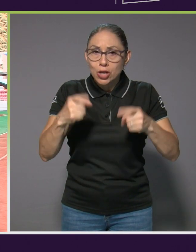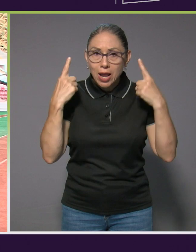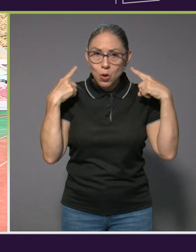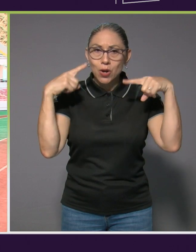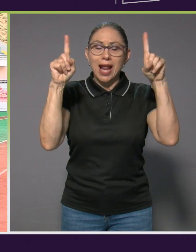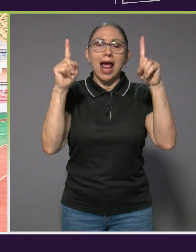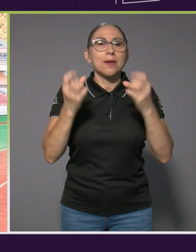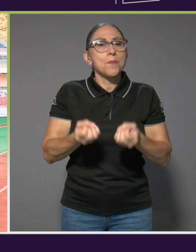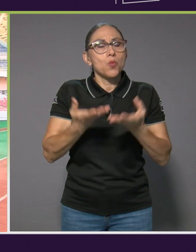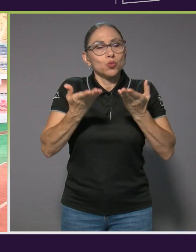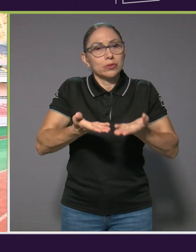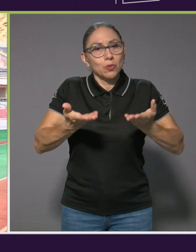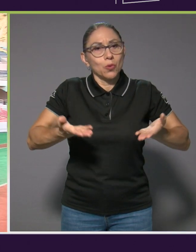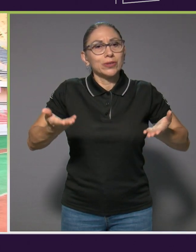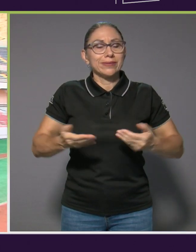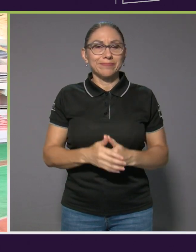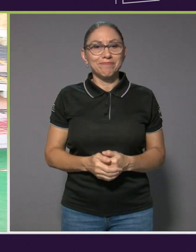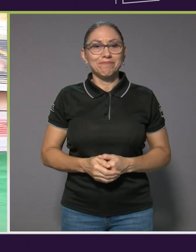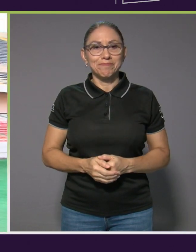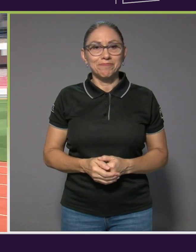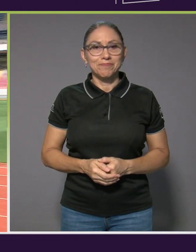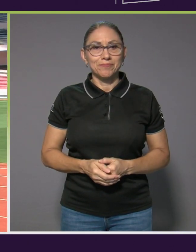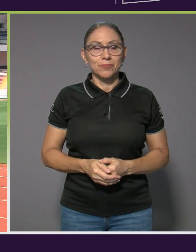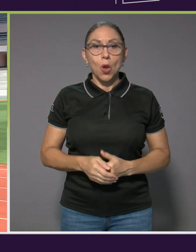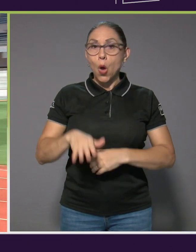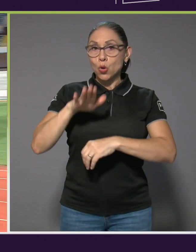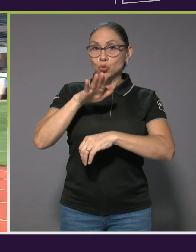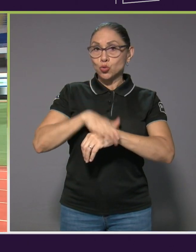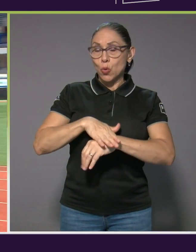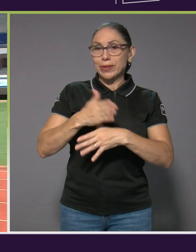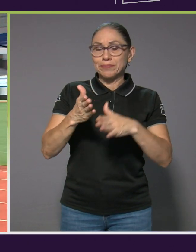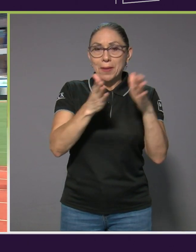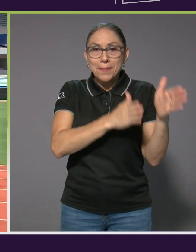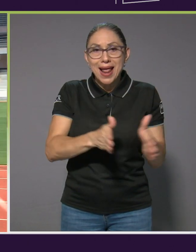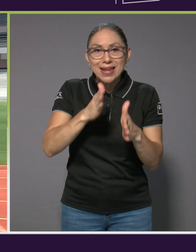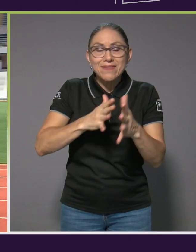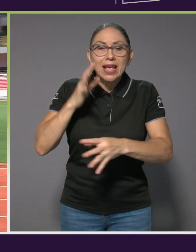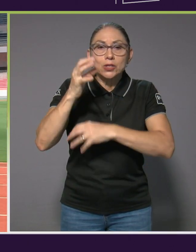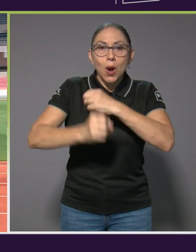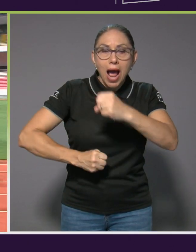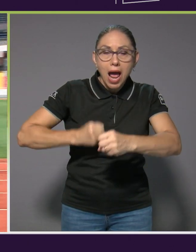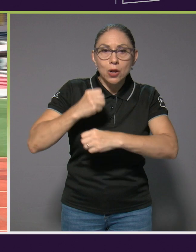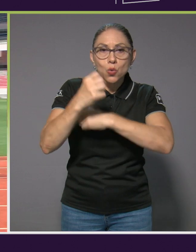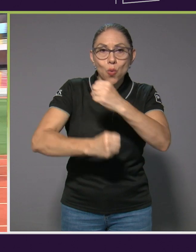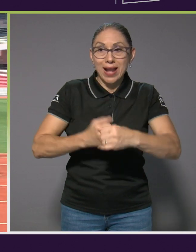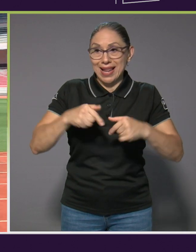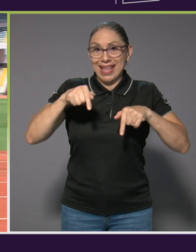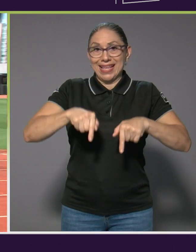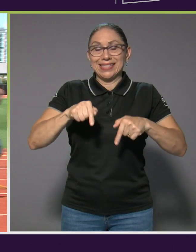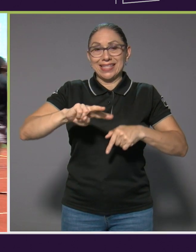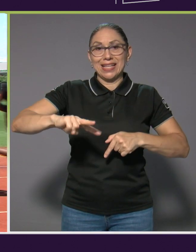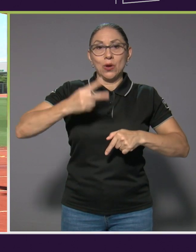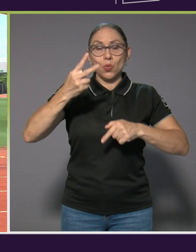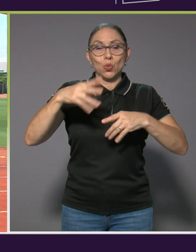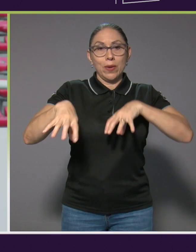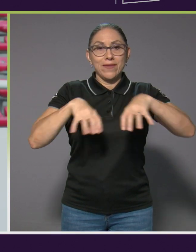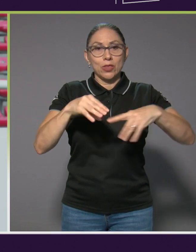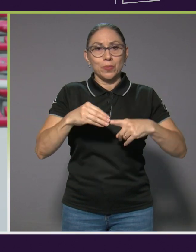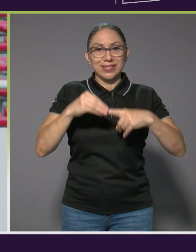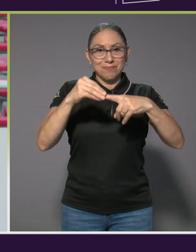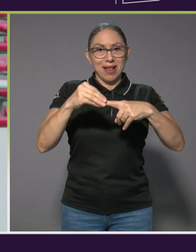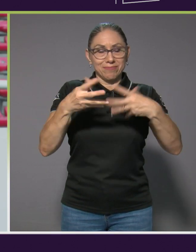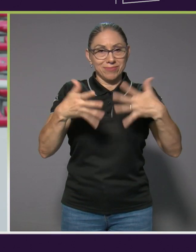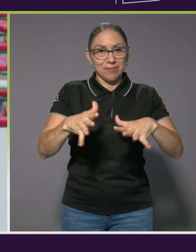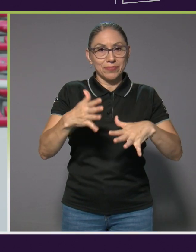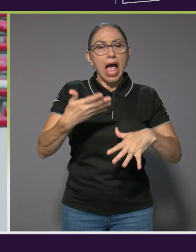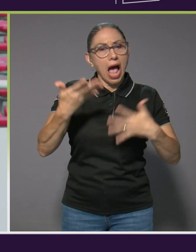bastantes cosas. Con respecto a lo que es la planificación anual, pues es el segundo evento principal que mantenemos porque ya estuvimos en